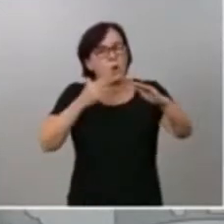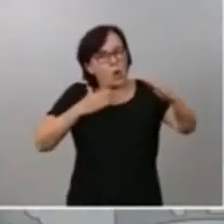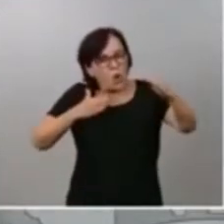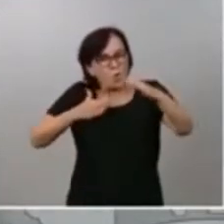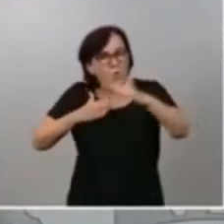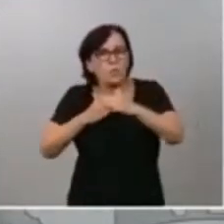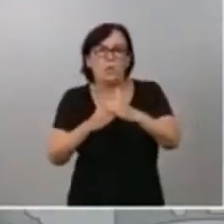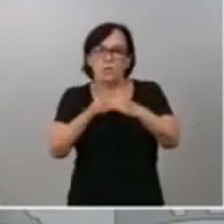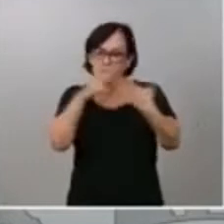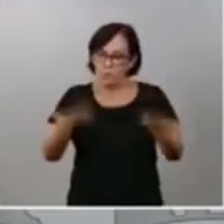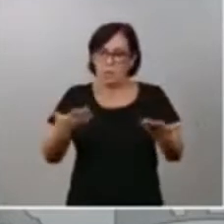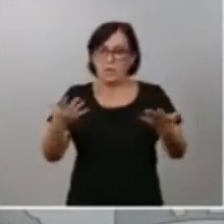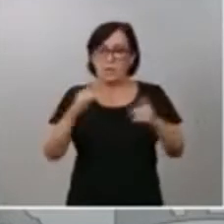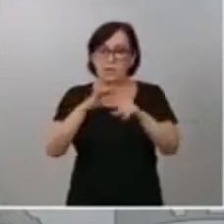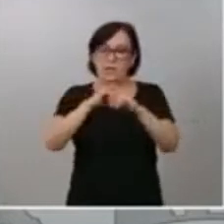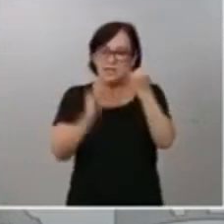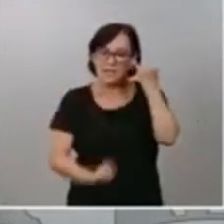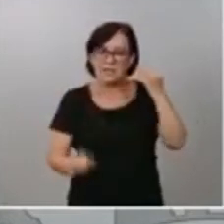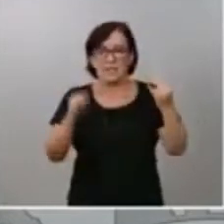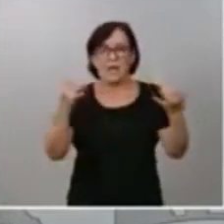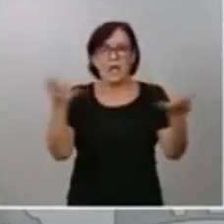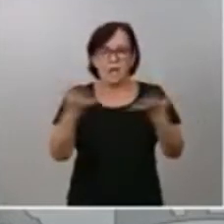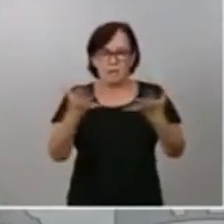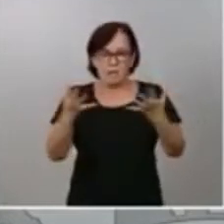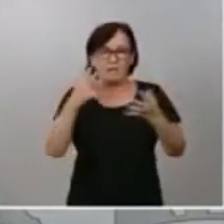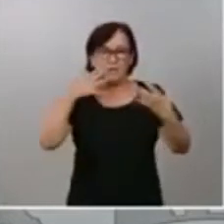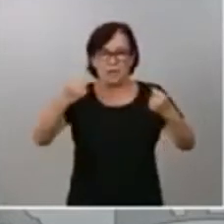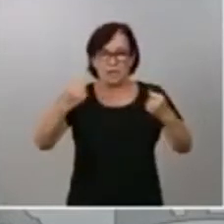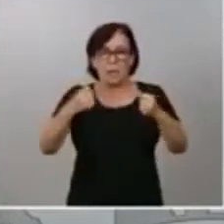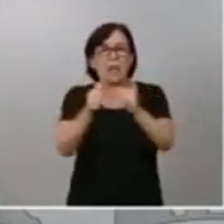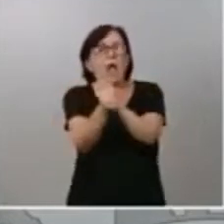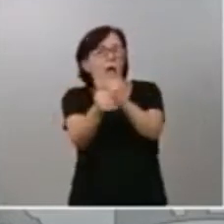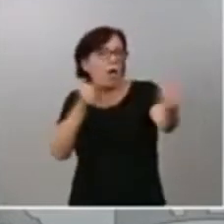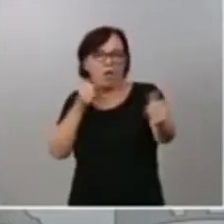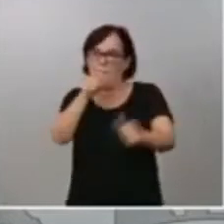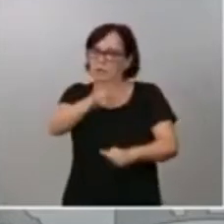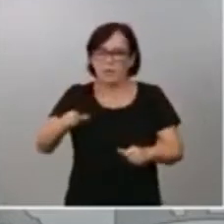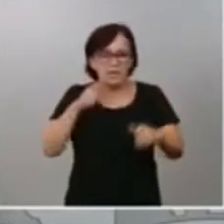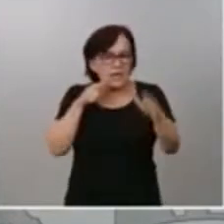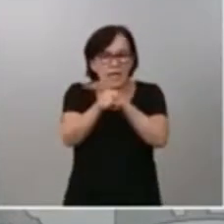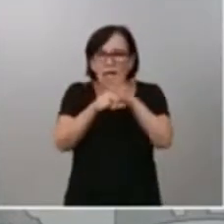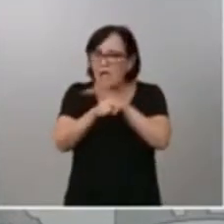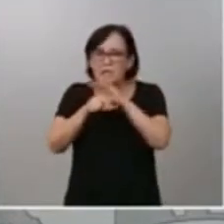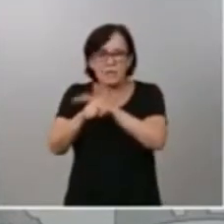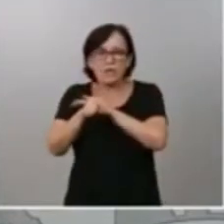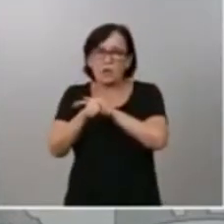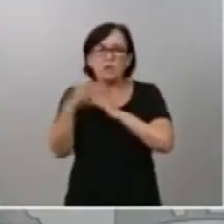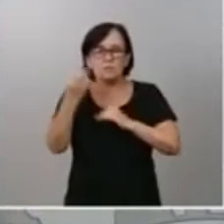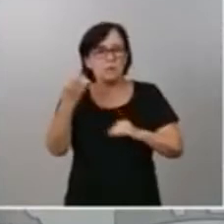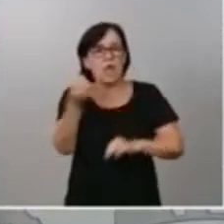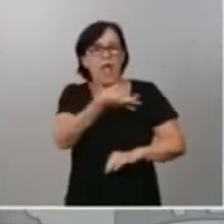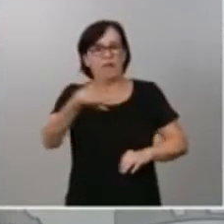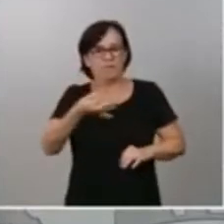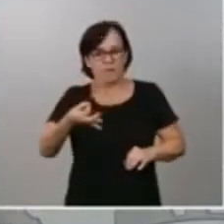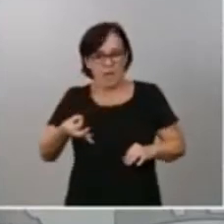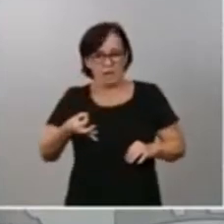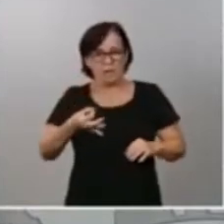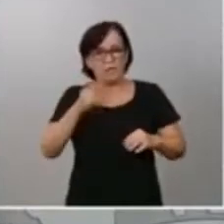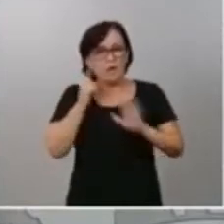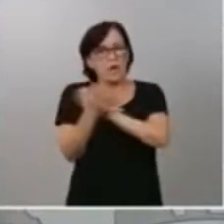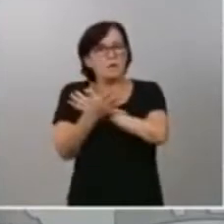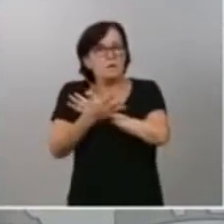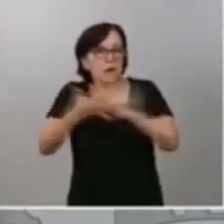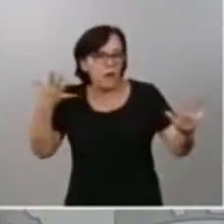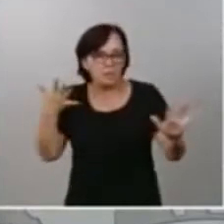sanitaria para no dejar a nadie atrás. Una gestión que debía ser, por otro lado, eficaz, que debía ser rápida y también